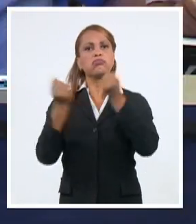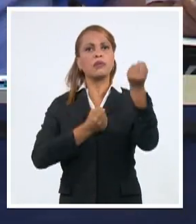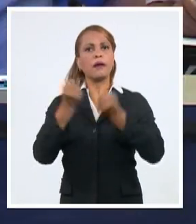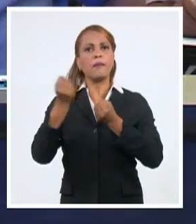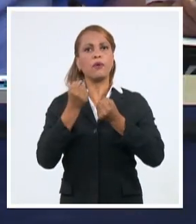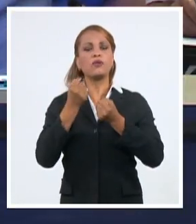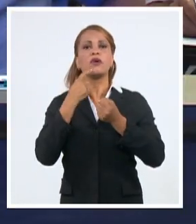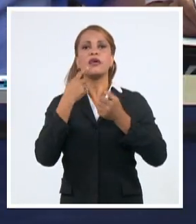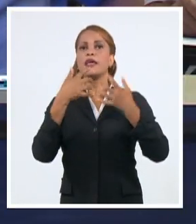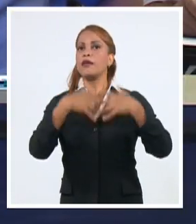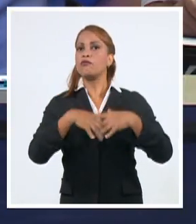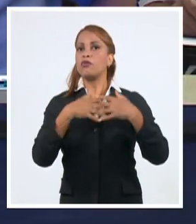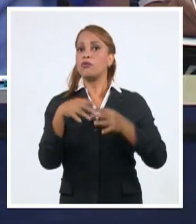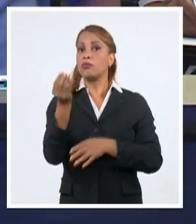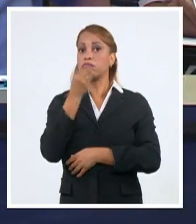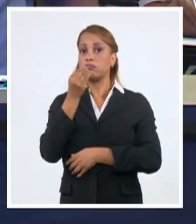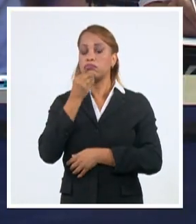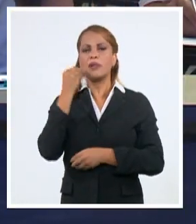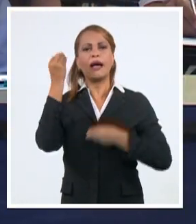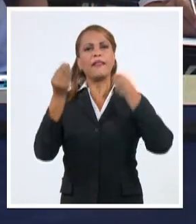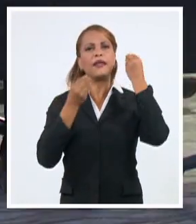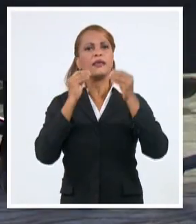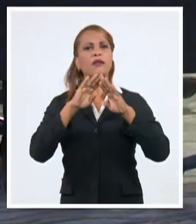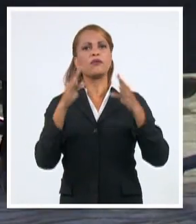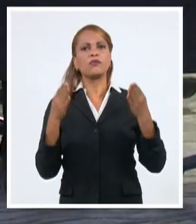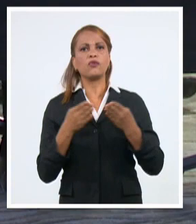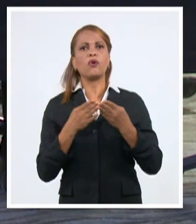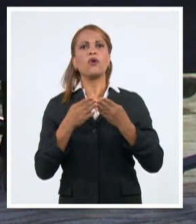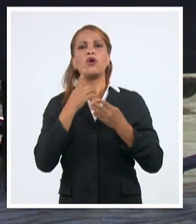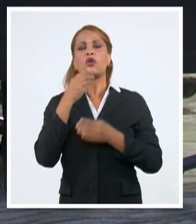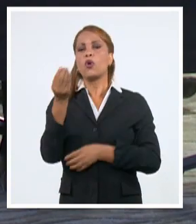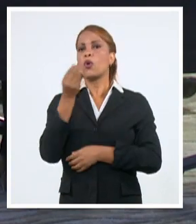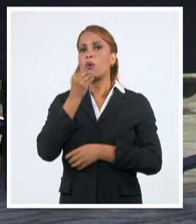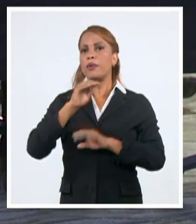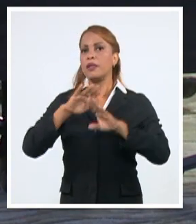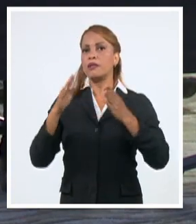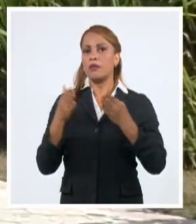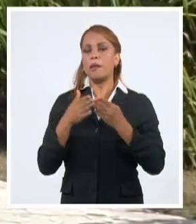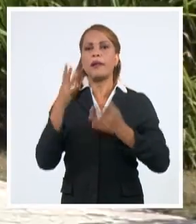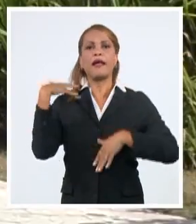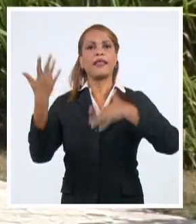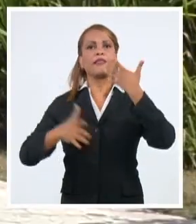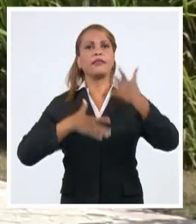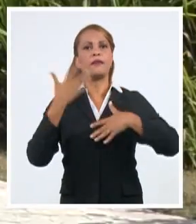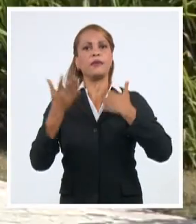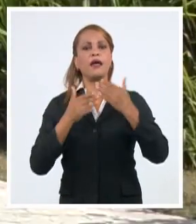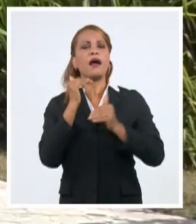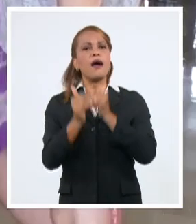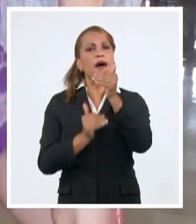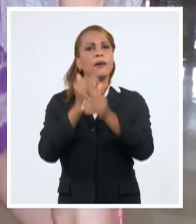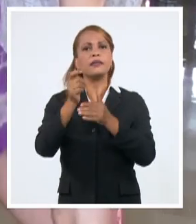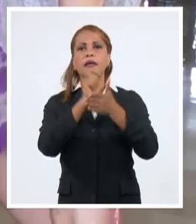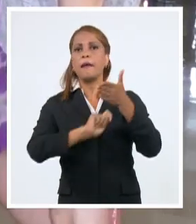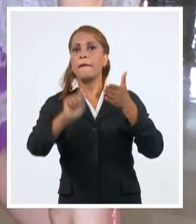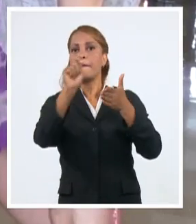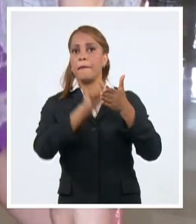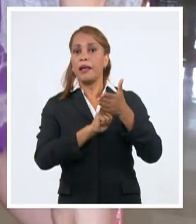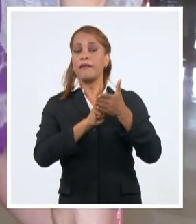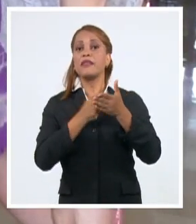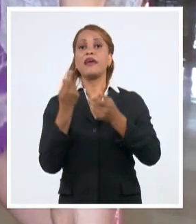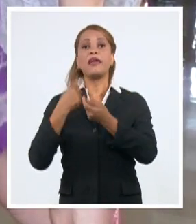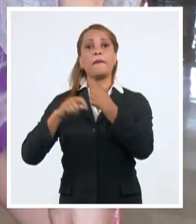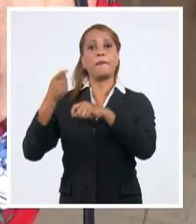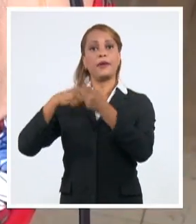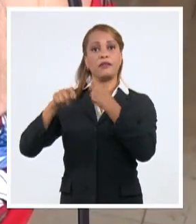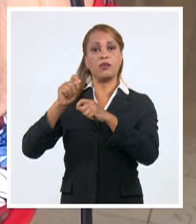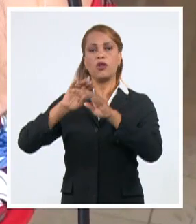industria alimentaria, analizaron el tema de los suministros y aseguramientos para la actividad, el avance del plan de mejoras e inversiones y